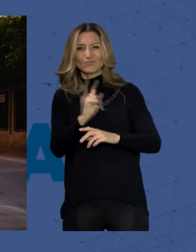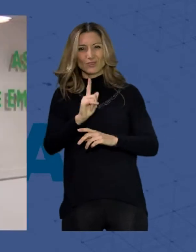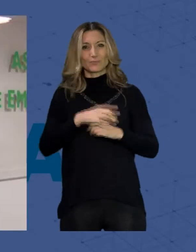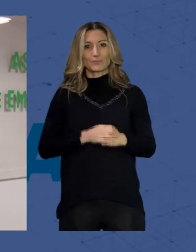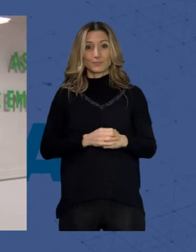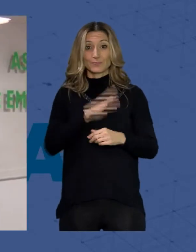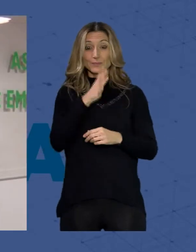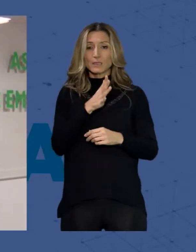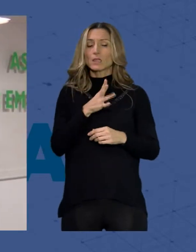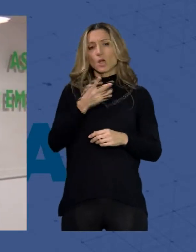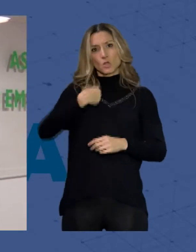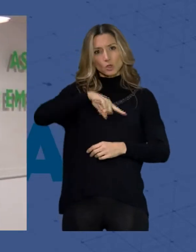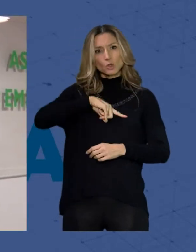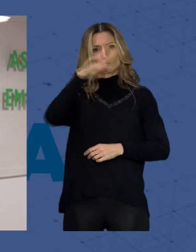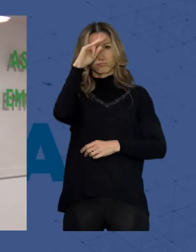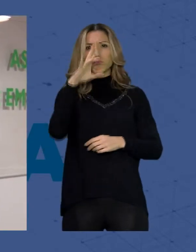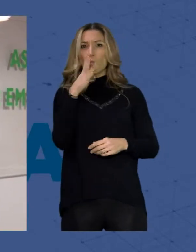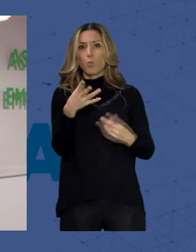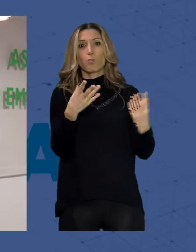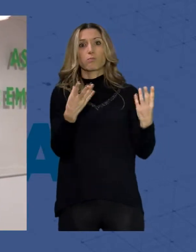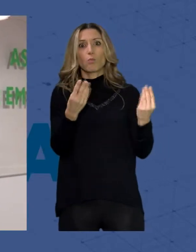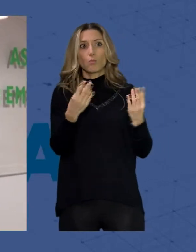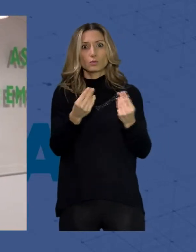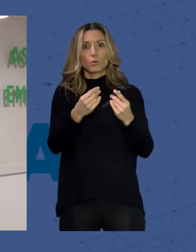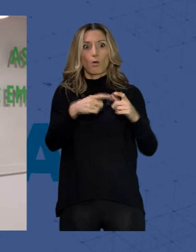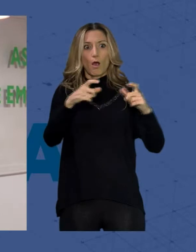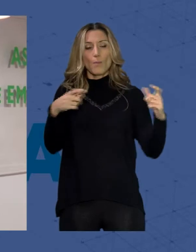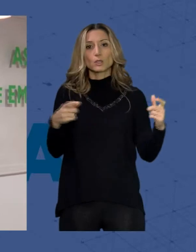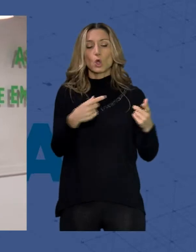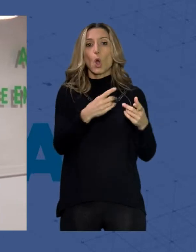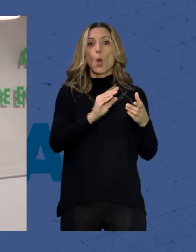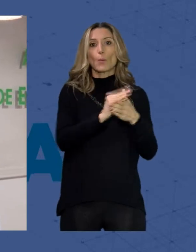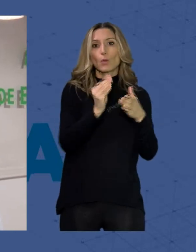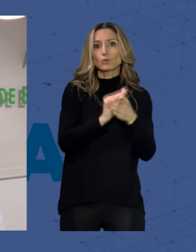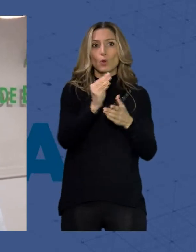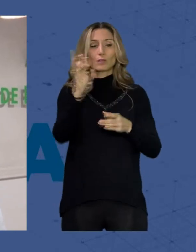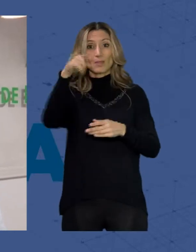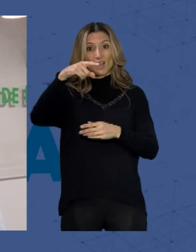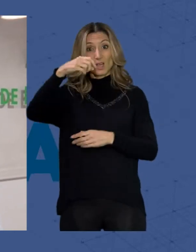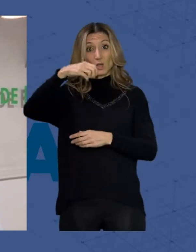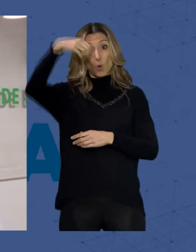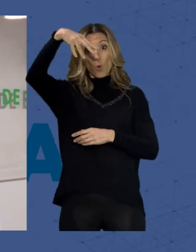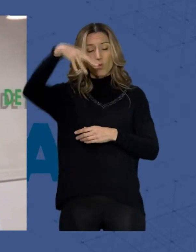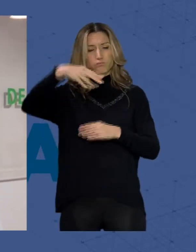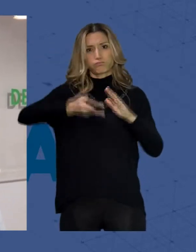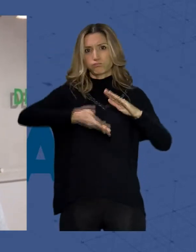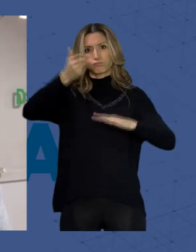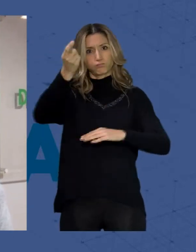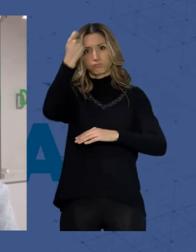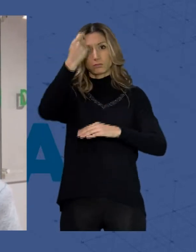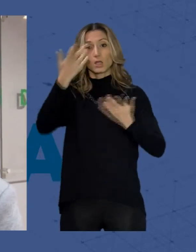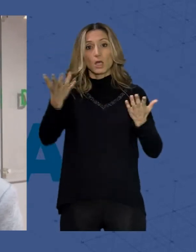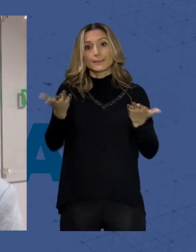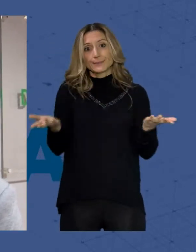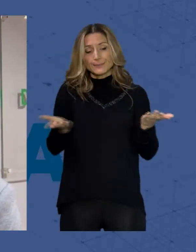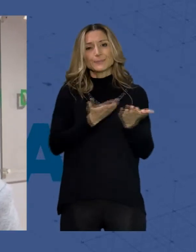bastante preocupados es precisamente por el aumento de las materias primas y de la luz sobre todo, y le pedimos quizá